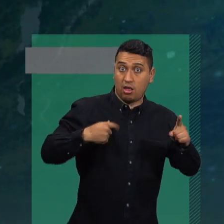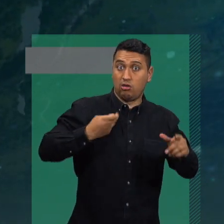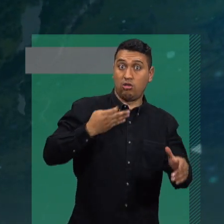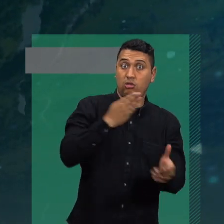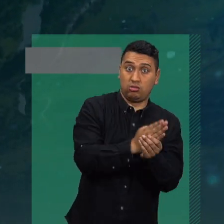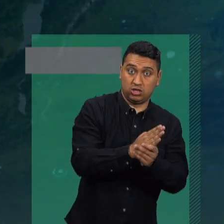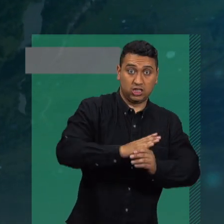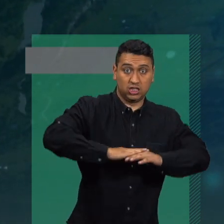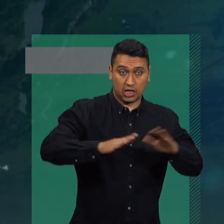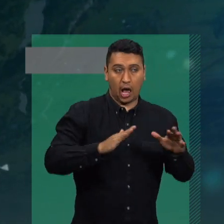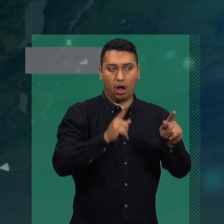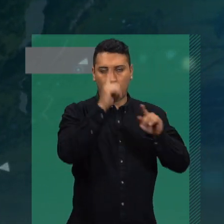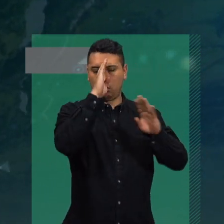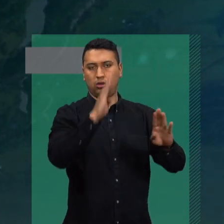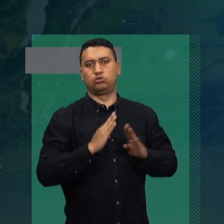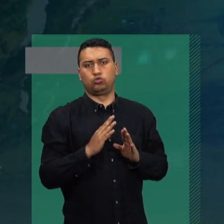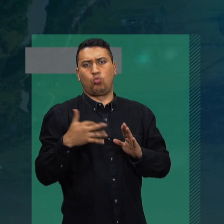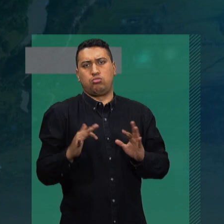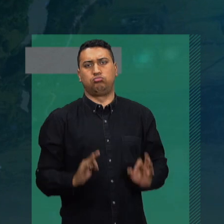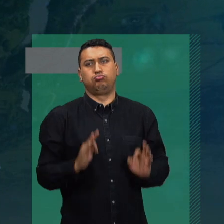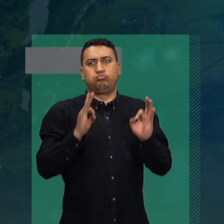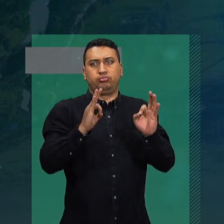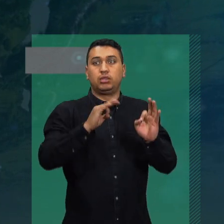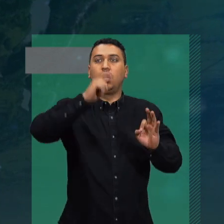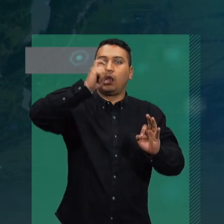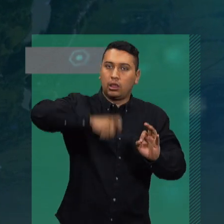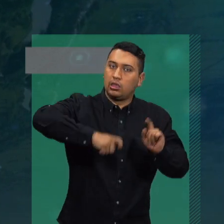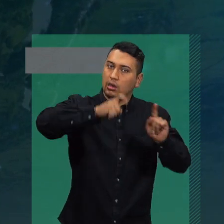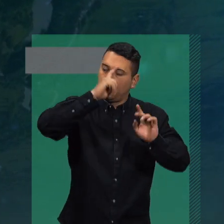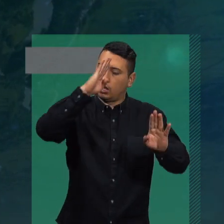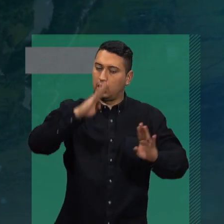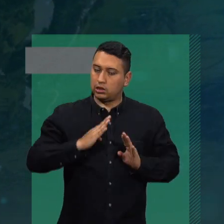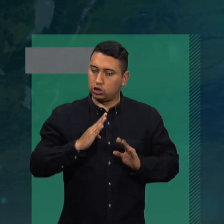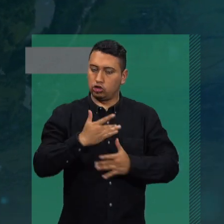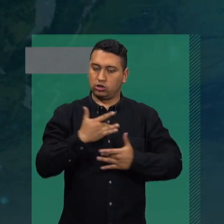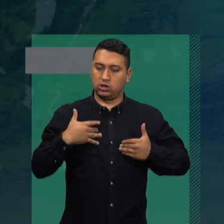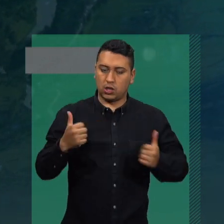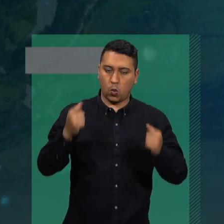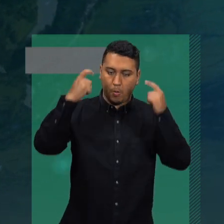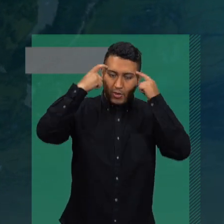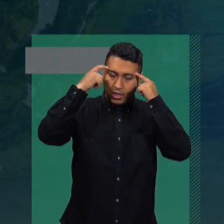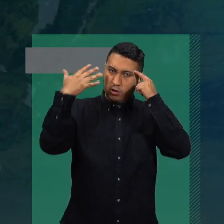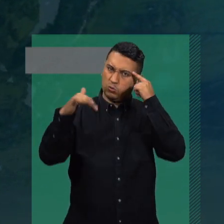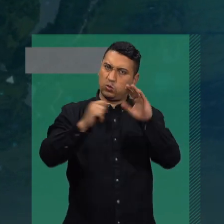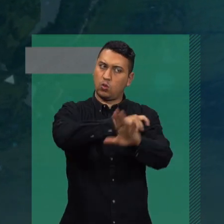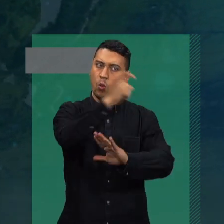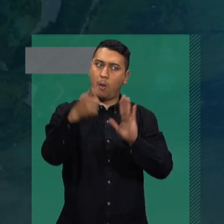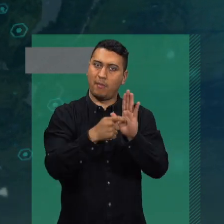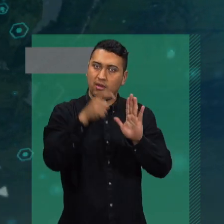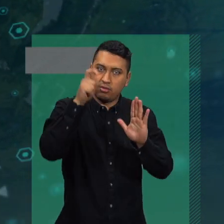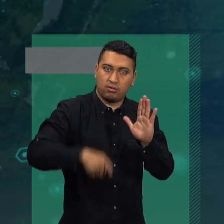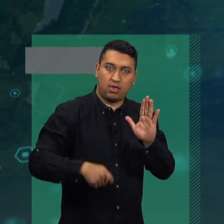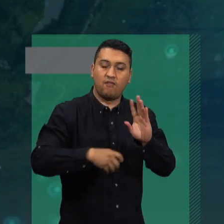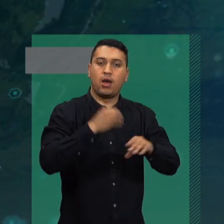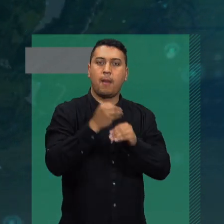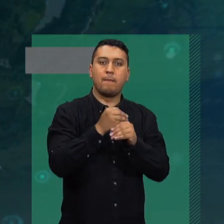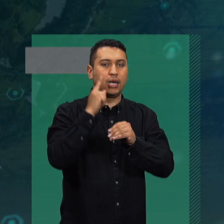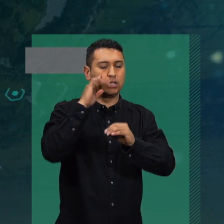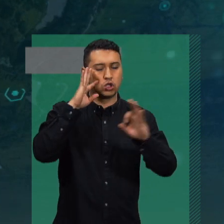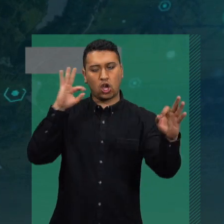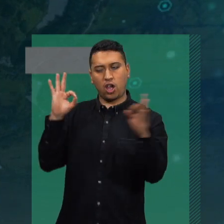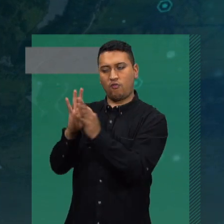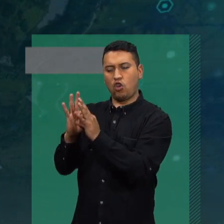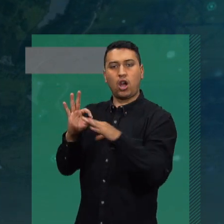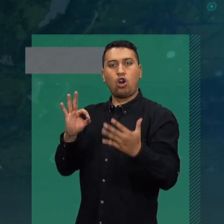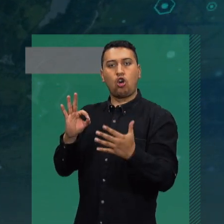problemas de salud mental debería ser mucho más complementaria, debería ser mucho más orientada también a la prevención de